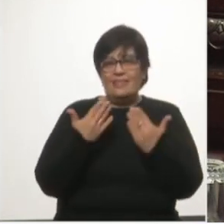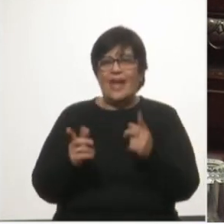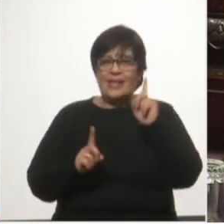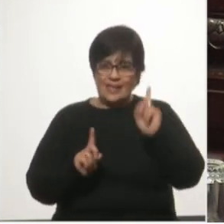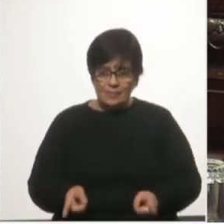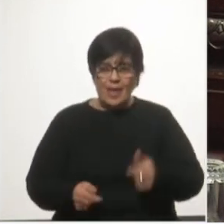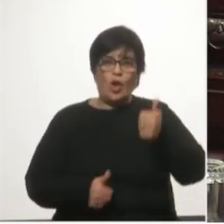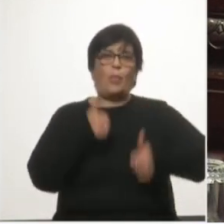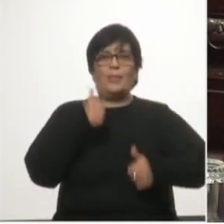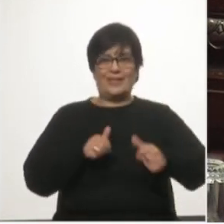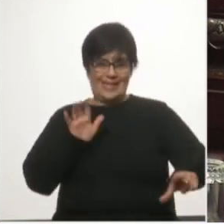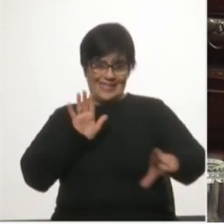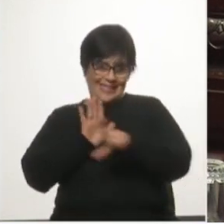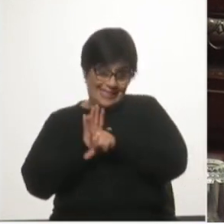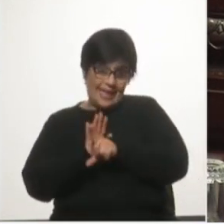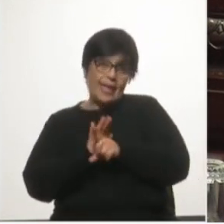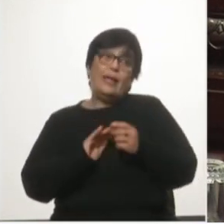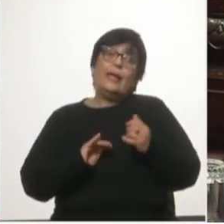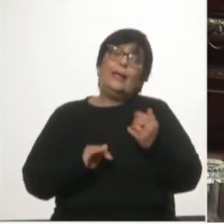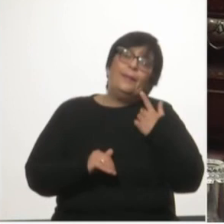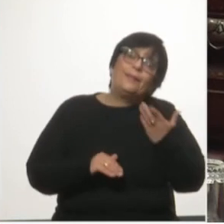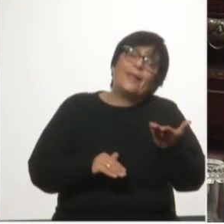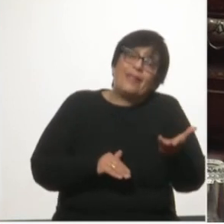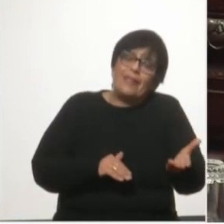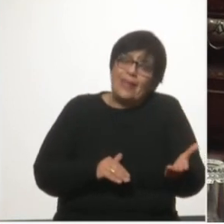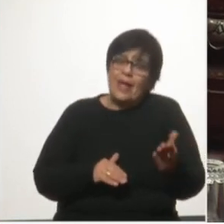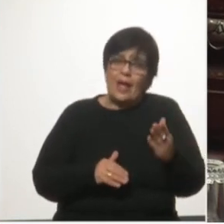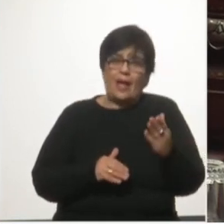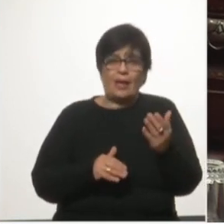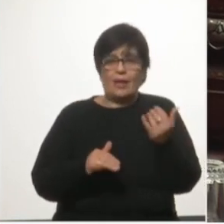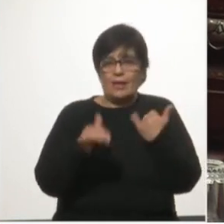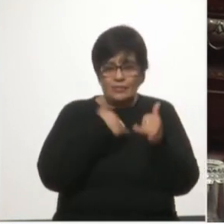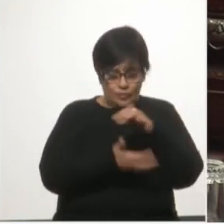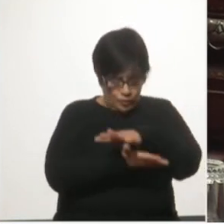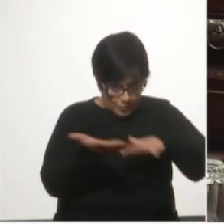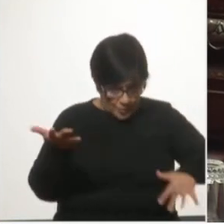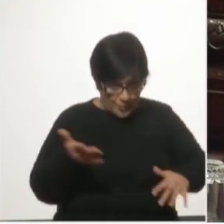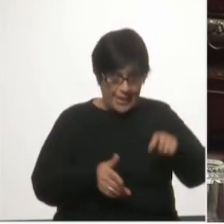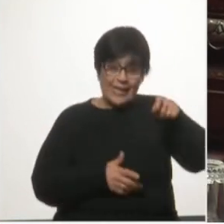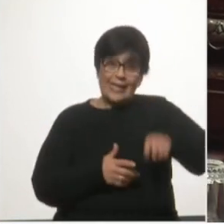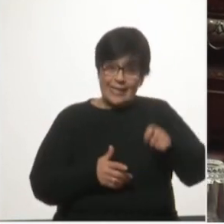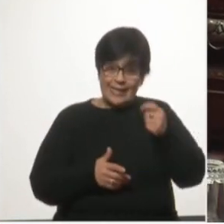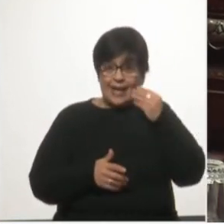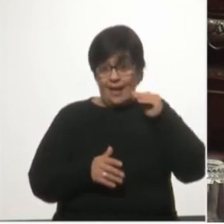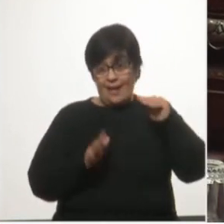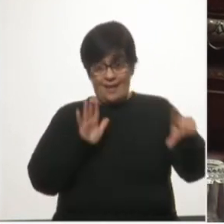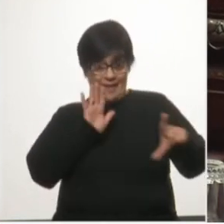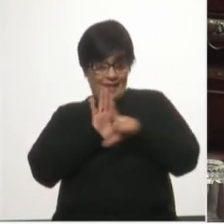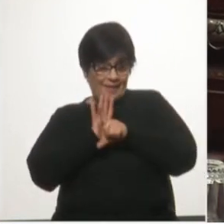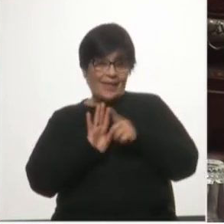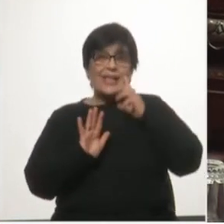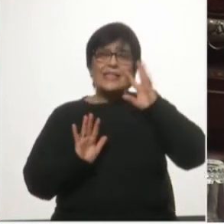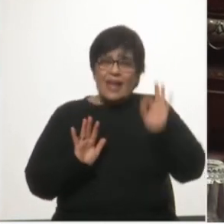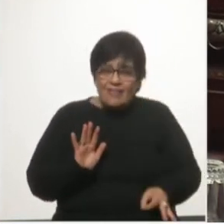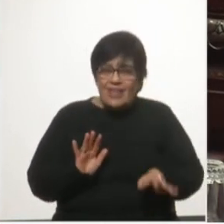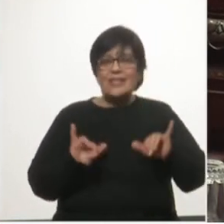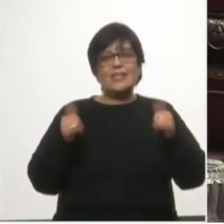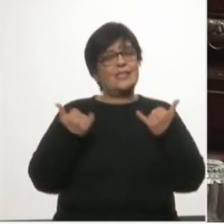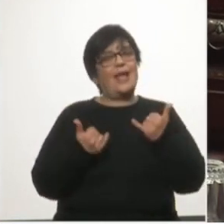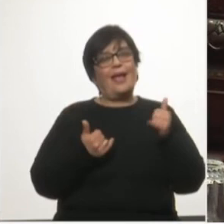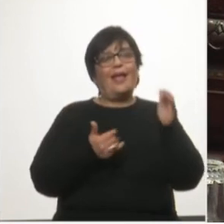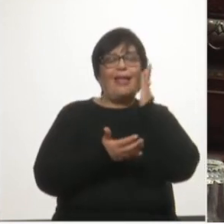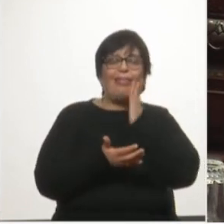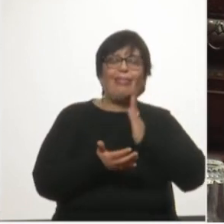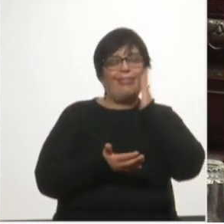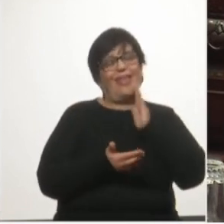competencia si hubiera solicitado esos informes jurídicos le habrían advertido que no se debía perdonar a la